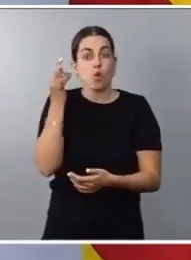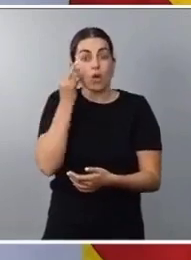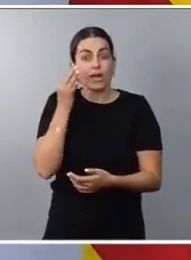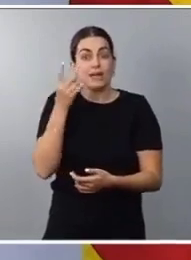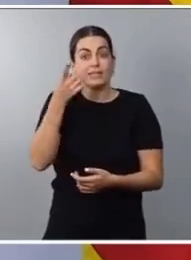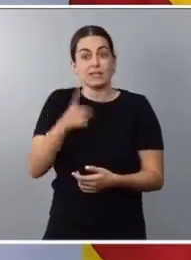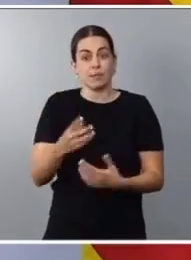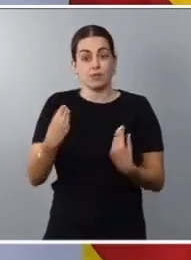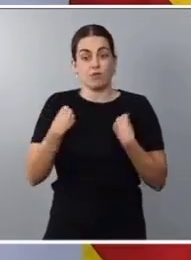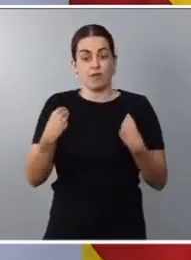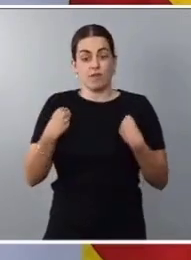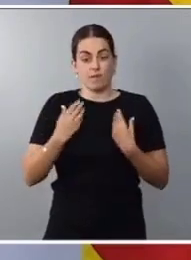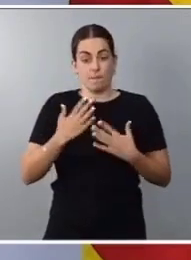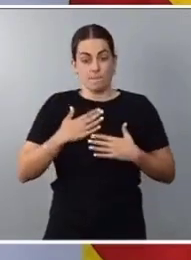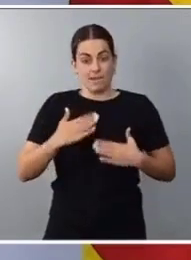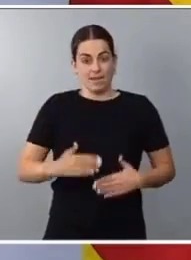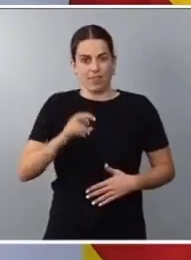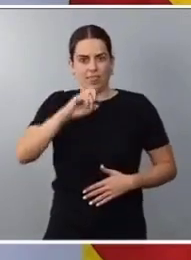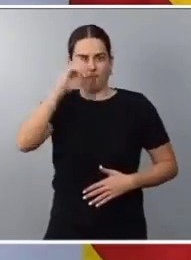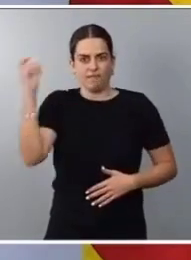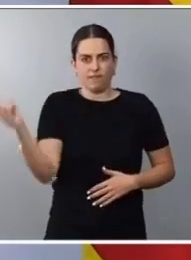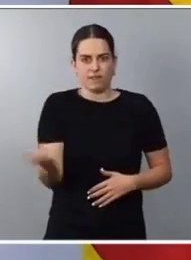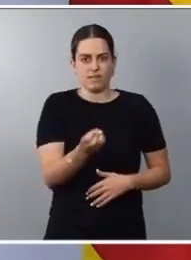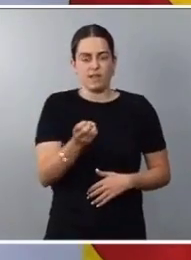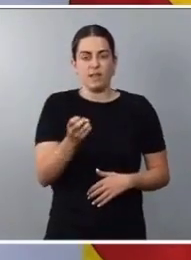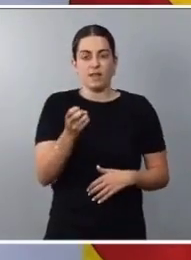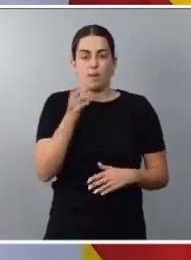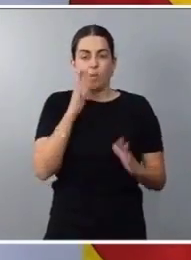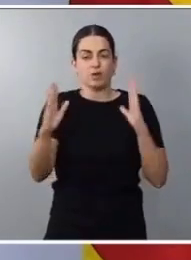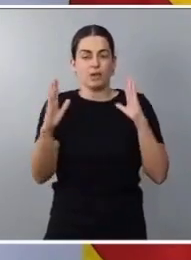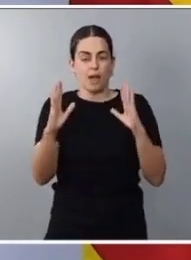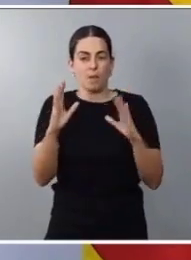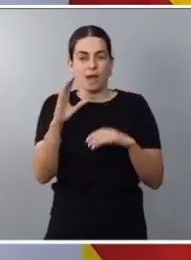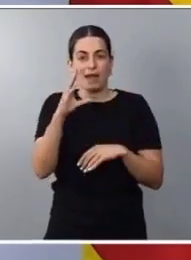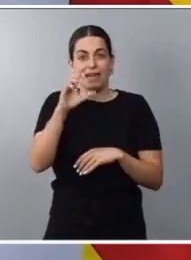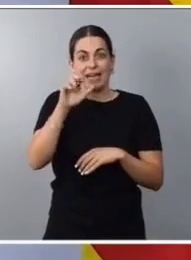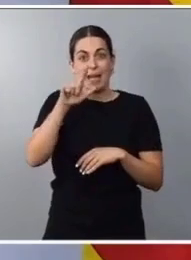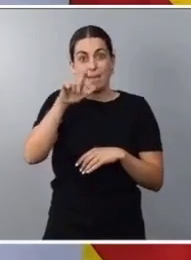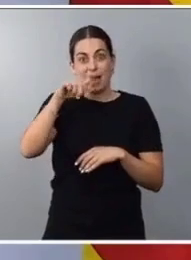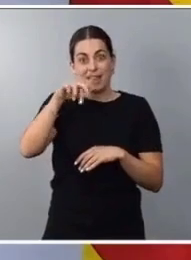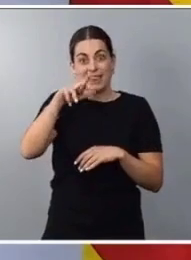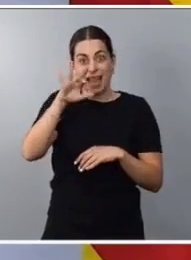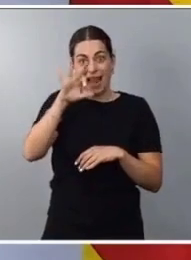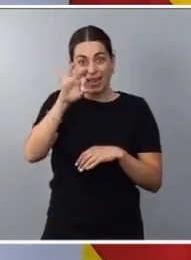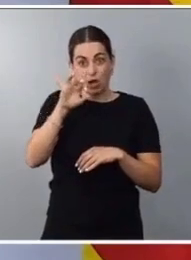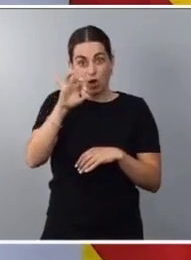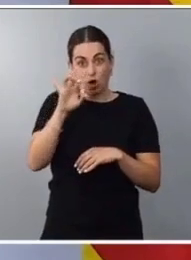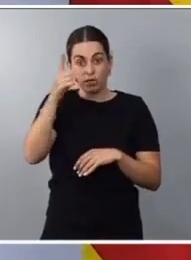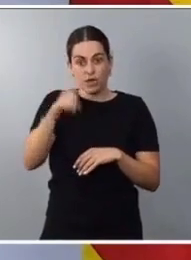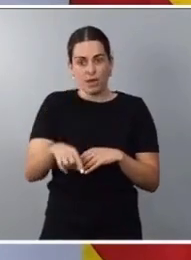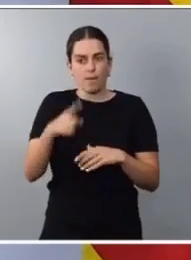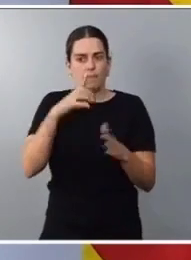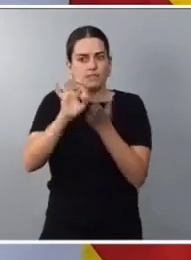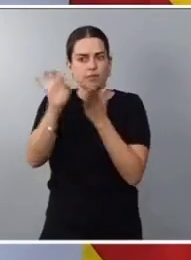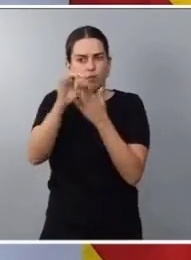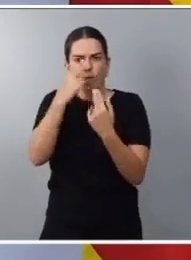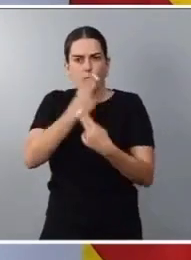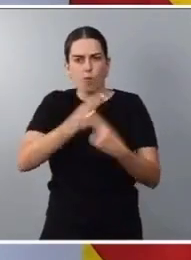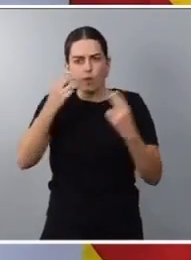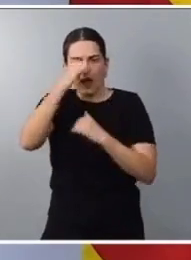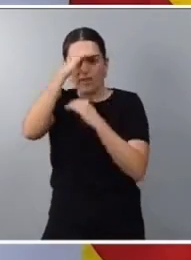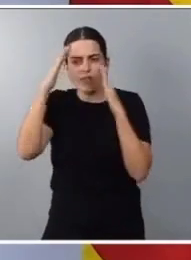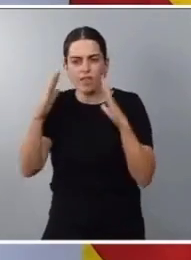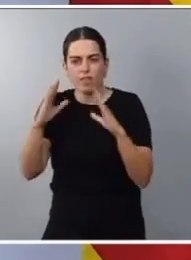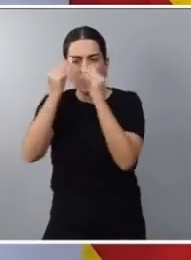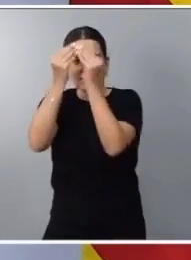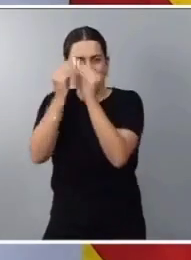diversidad a lo largo de toda la vida y crearemos servicios públicos de asistencia y de atención integral especializada en materia